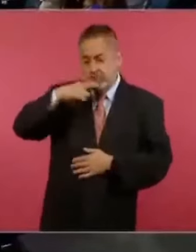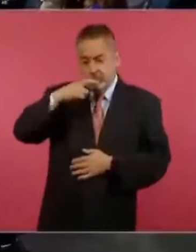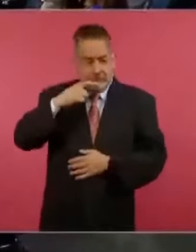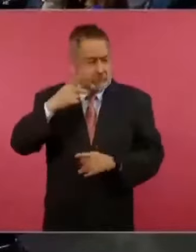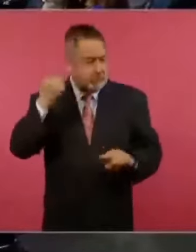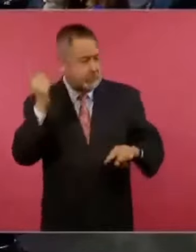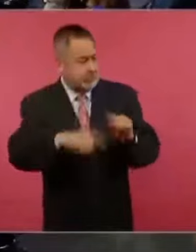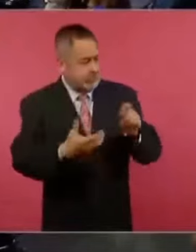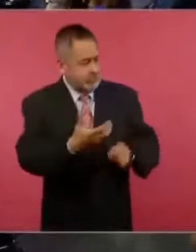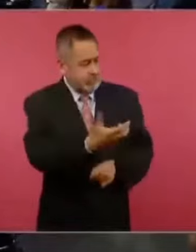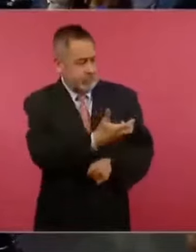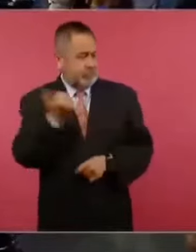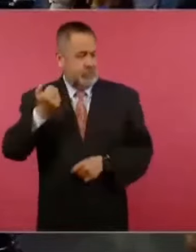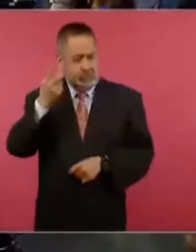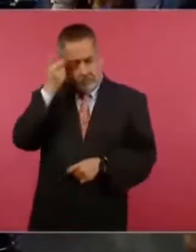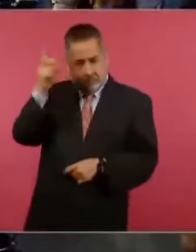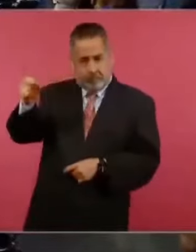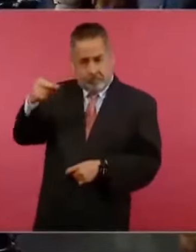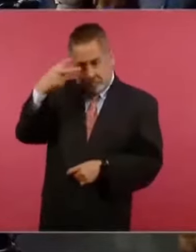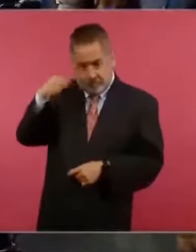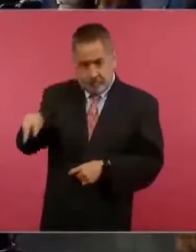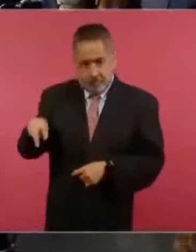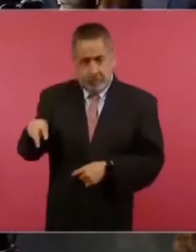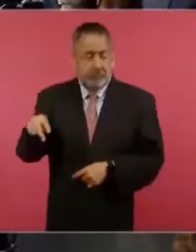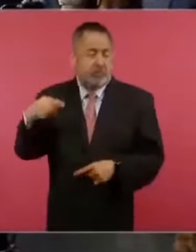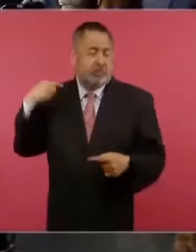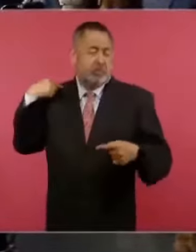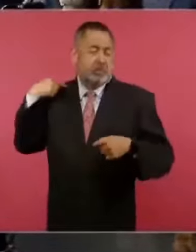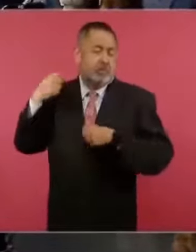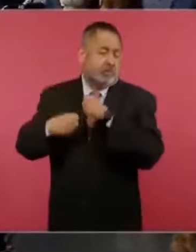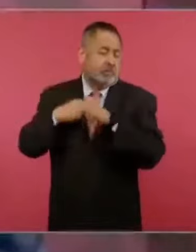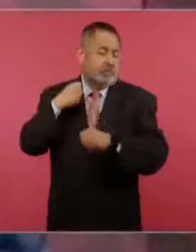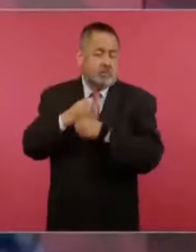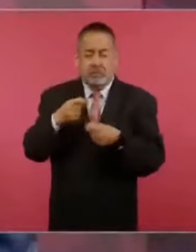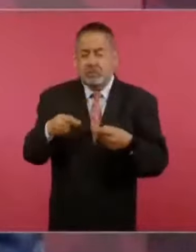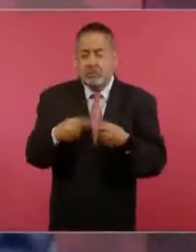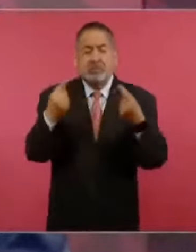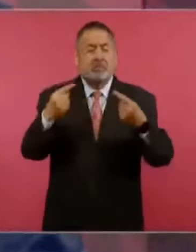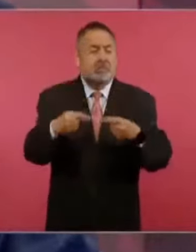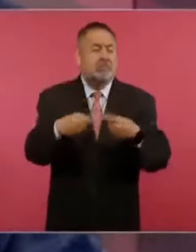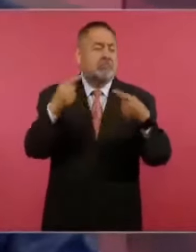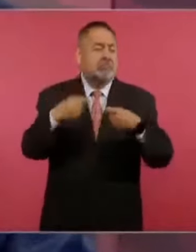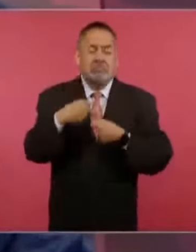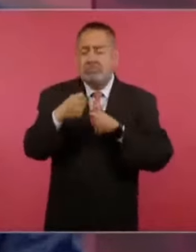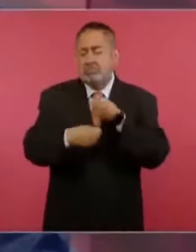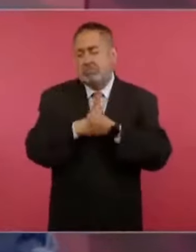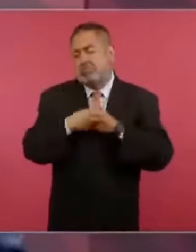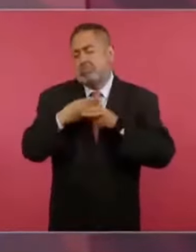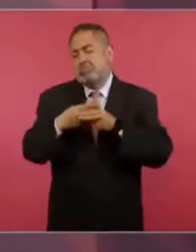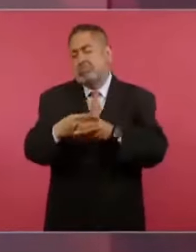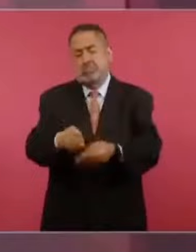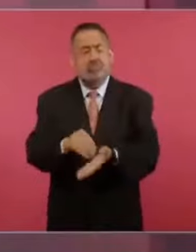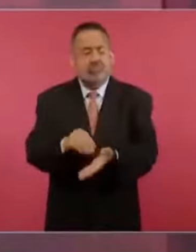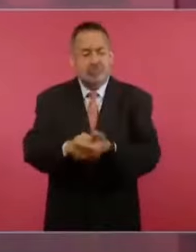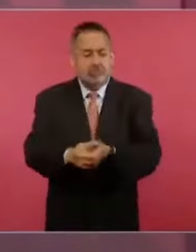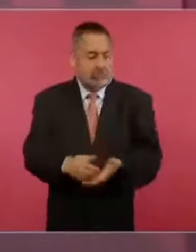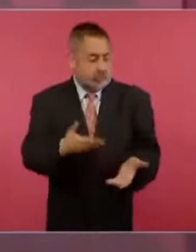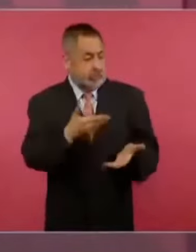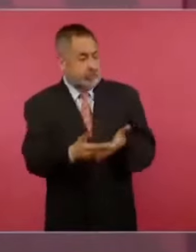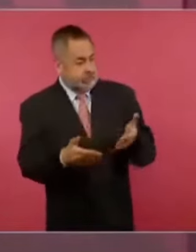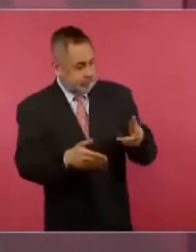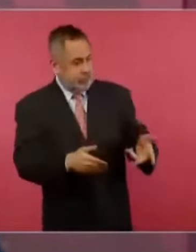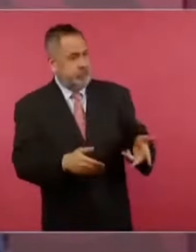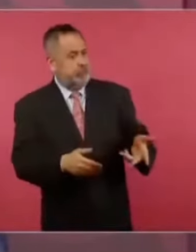pero se habían moderado, ahora está